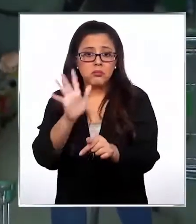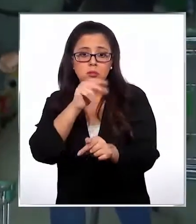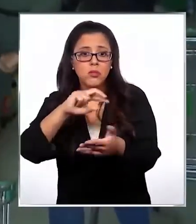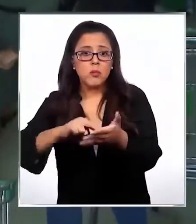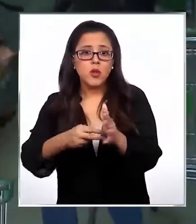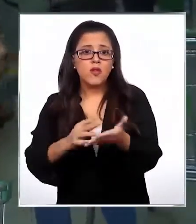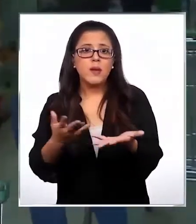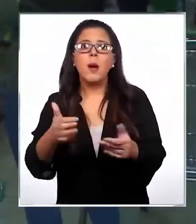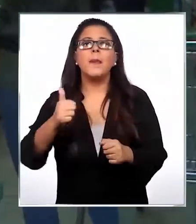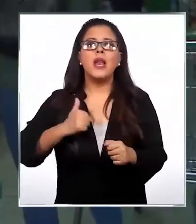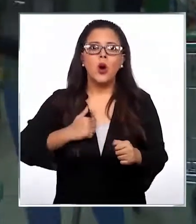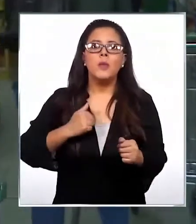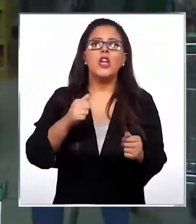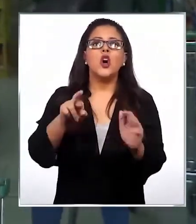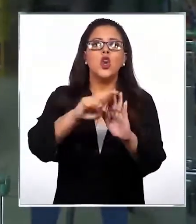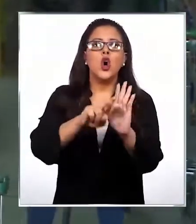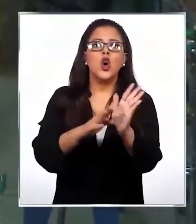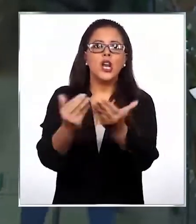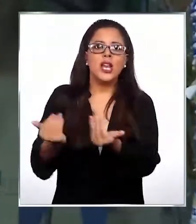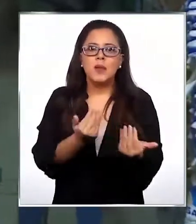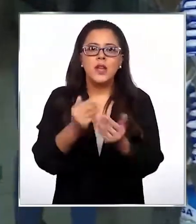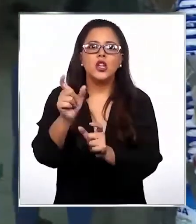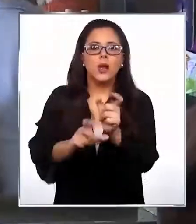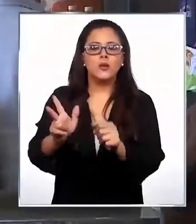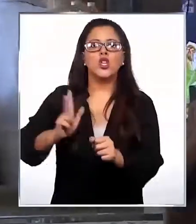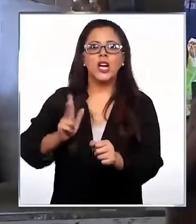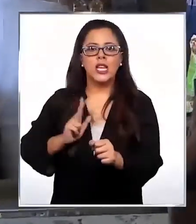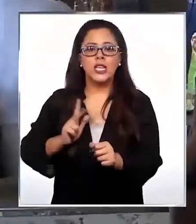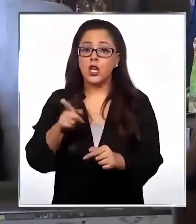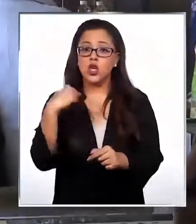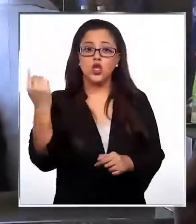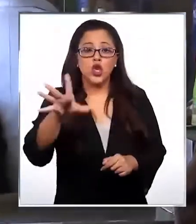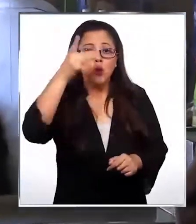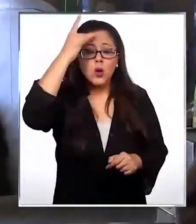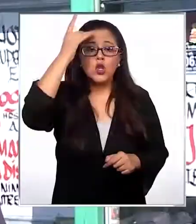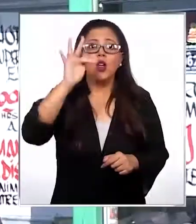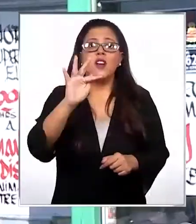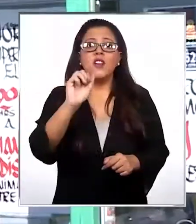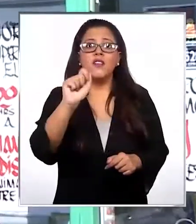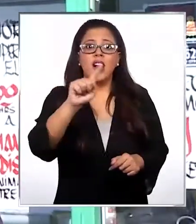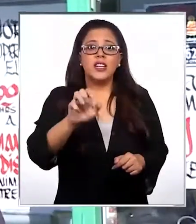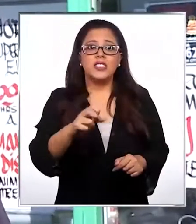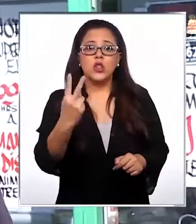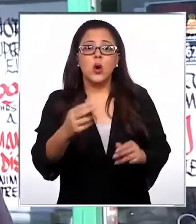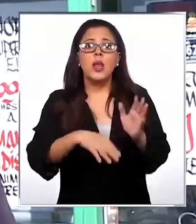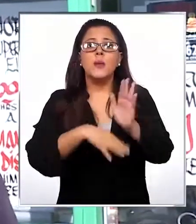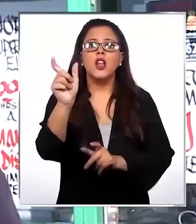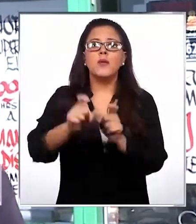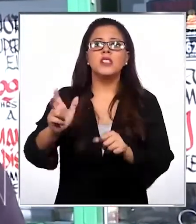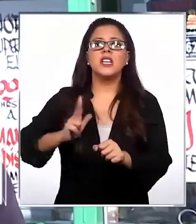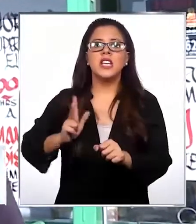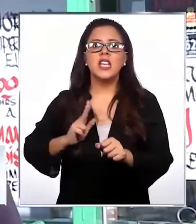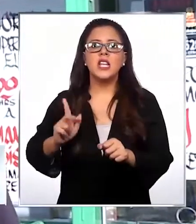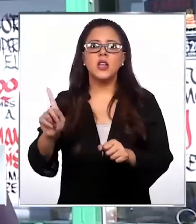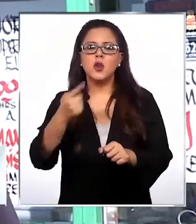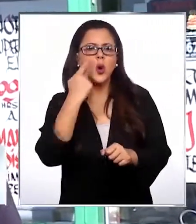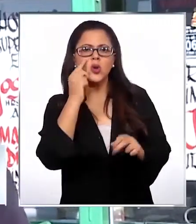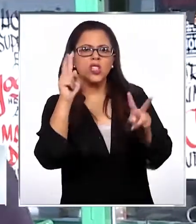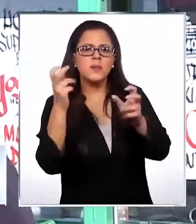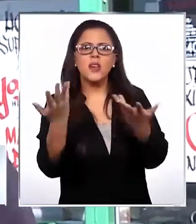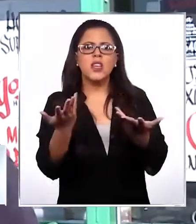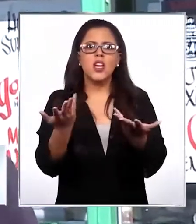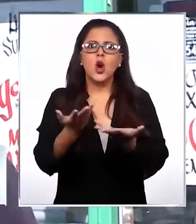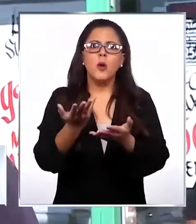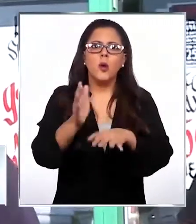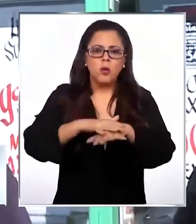problemas para cumplir con los requerimientos de sus clientes. Nos dimos cuenta que en la fase 2 la mayoría de los clientes no conocían mucho el hecho